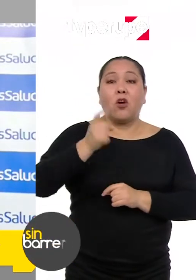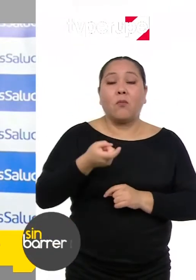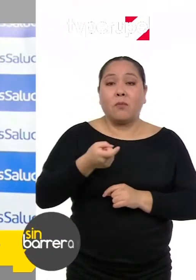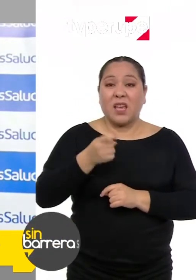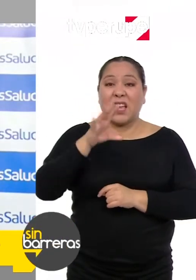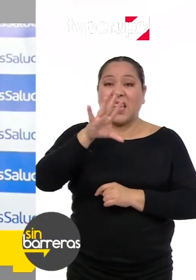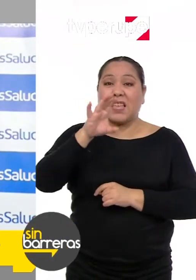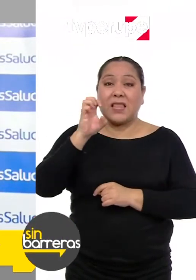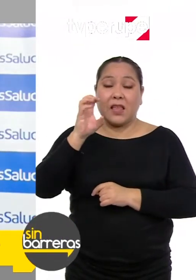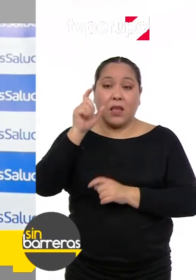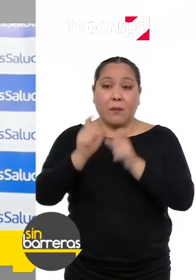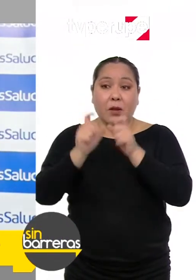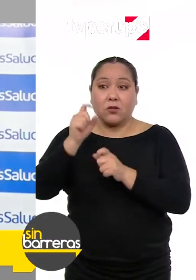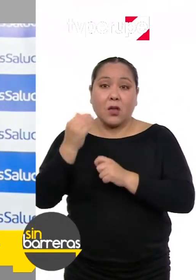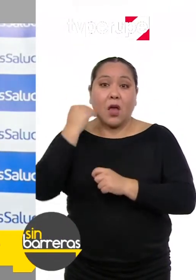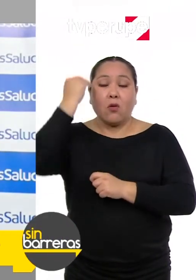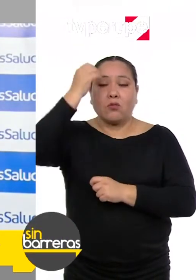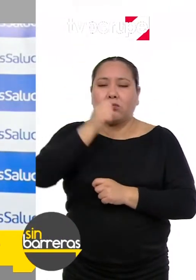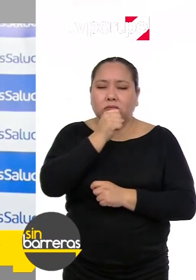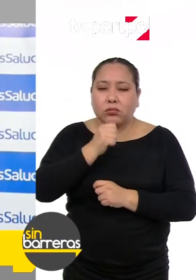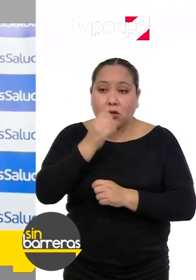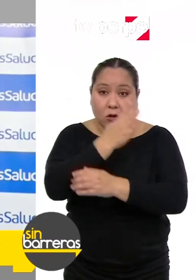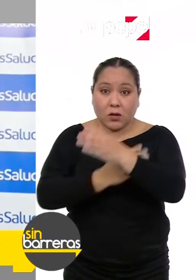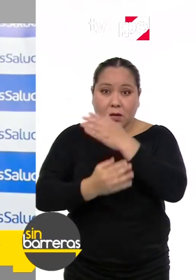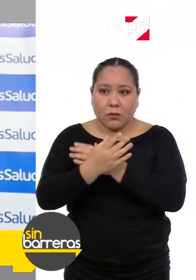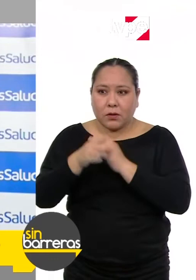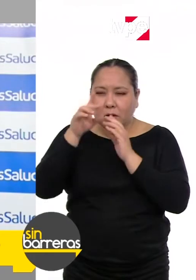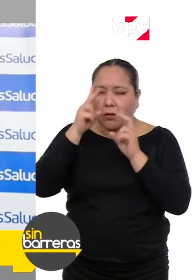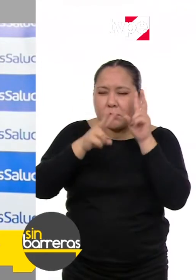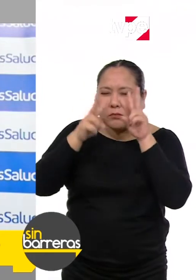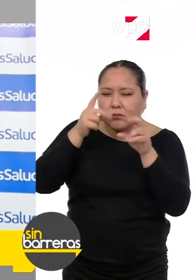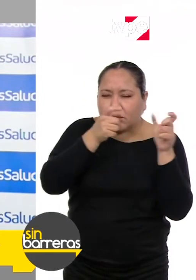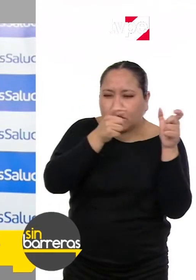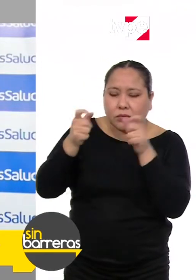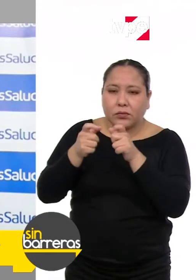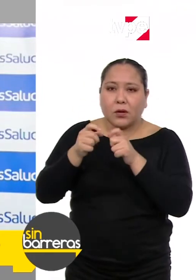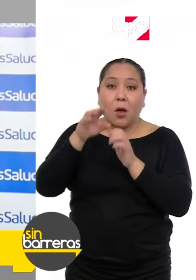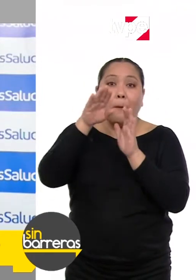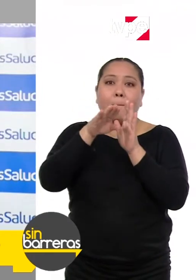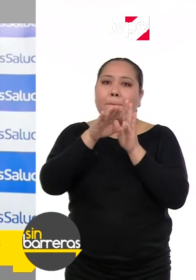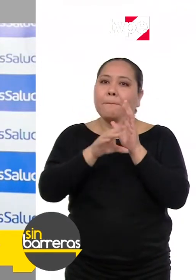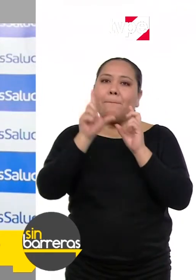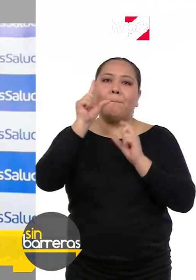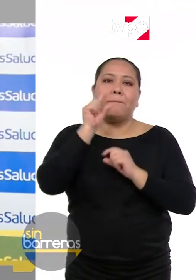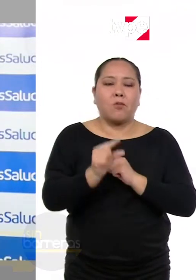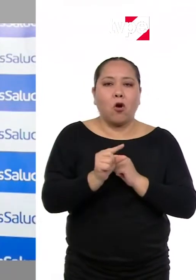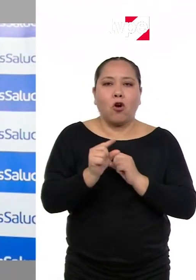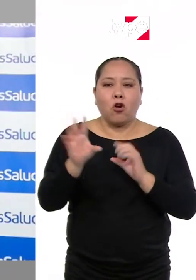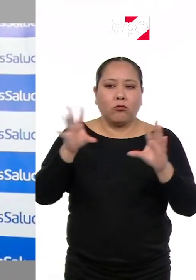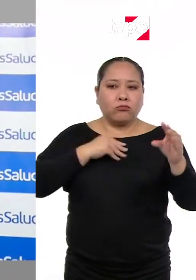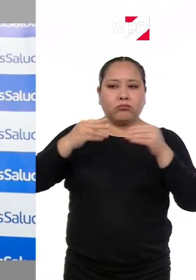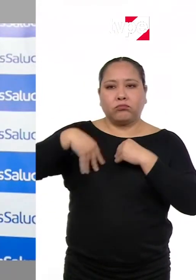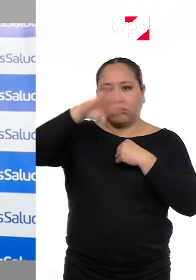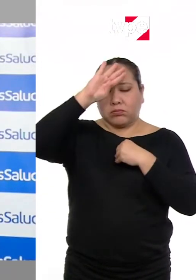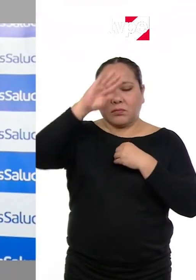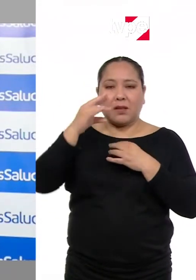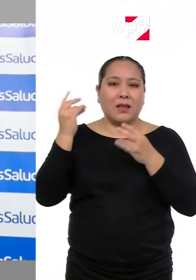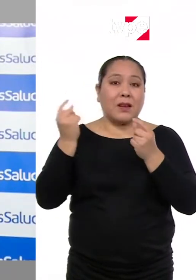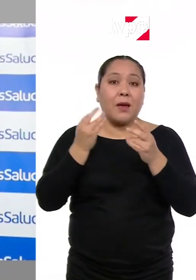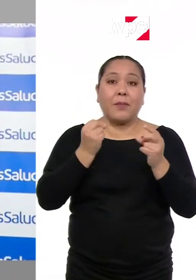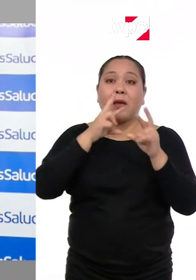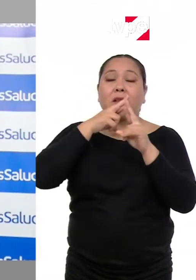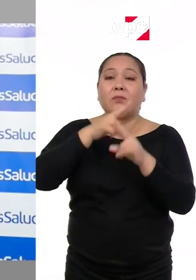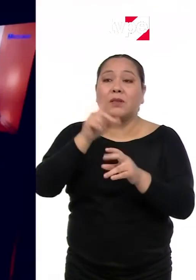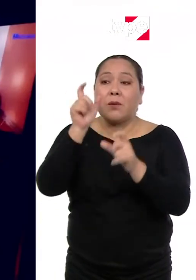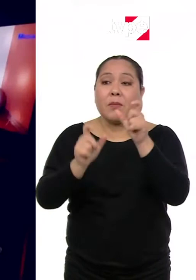adultos mayores con discapacidad, lo cual nos ha permitido tener unas cifras muy bajas de contagio por el COVID y una respuesta muy temprana